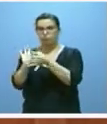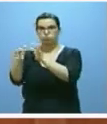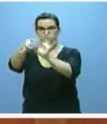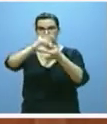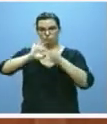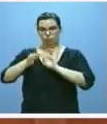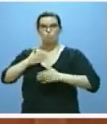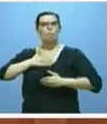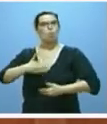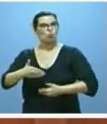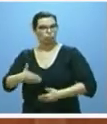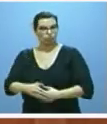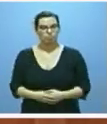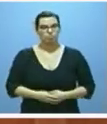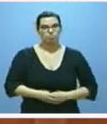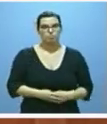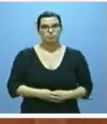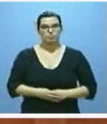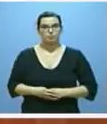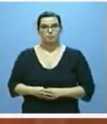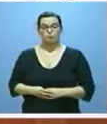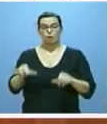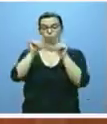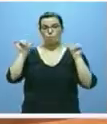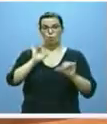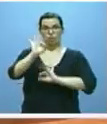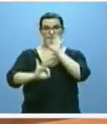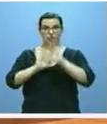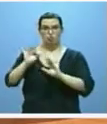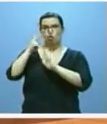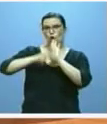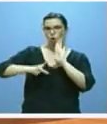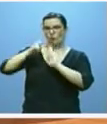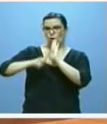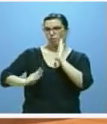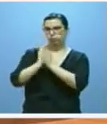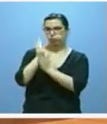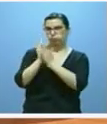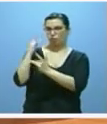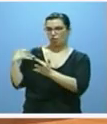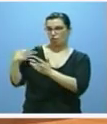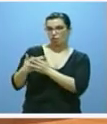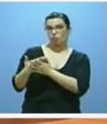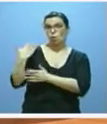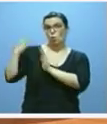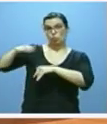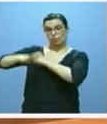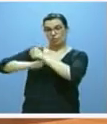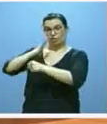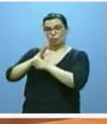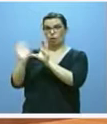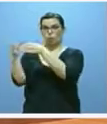Todas las normas que han ido desarrollando este modelo de ordenación se pactaron en la anterior legislatura entre los dos grupos